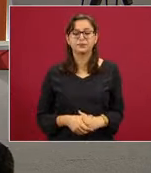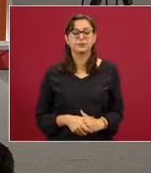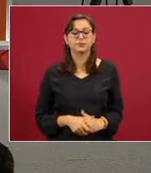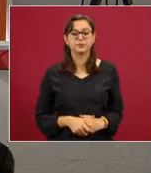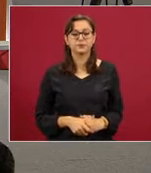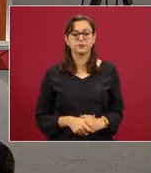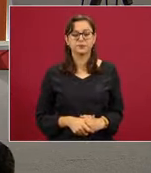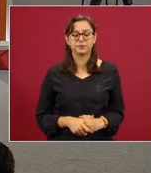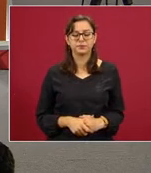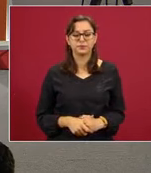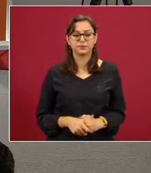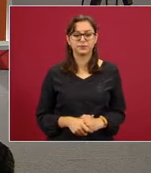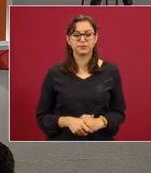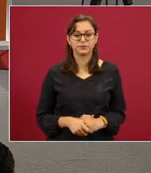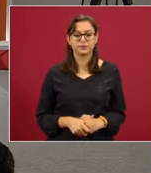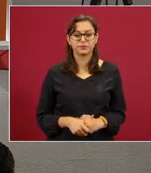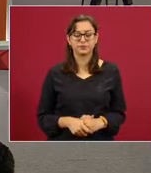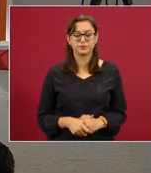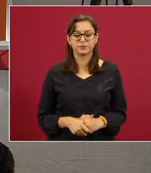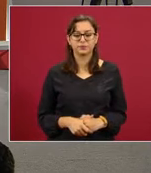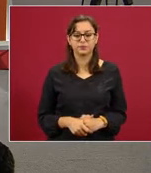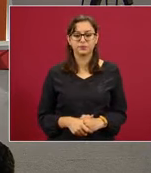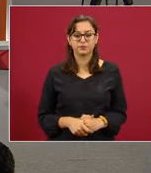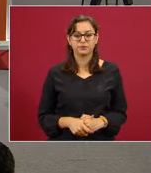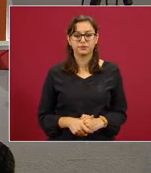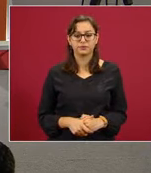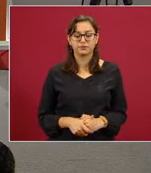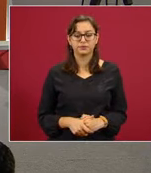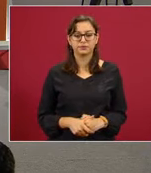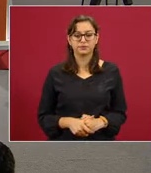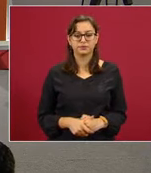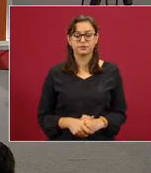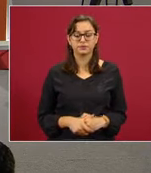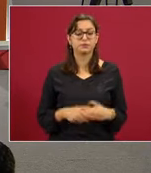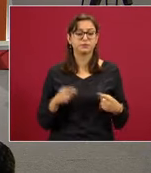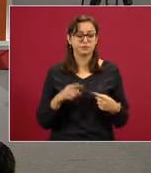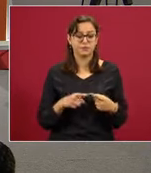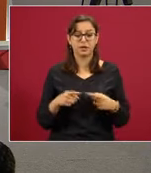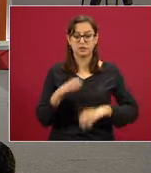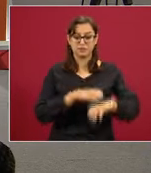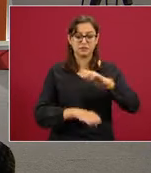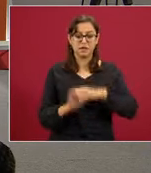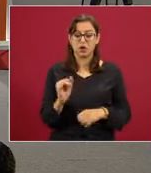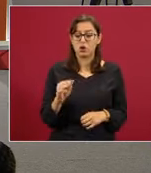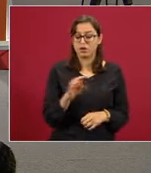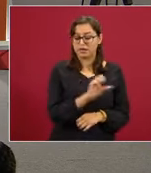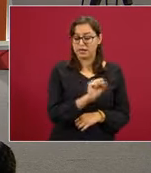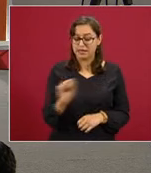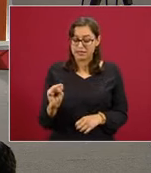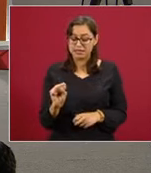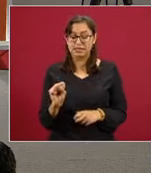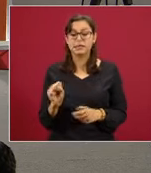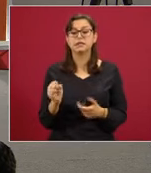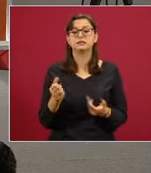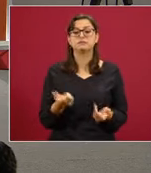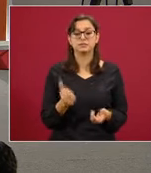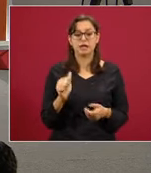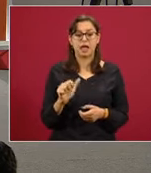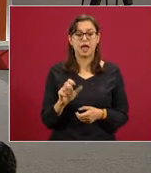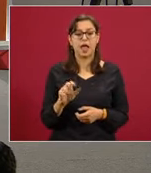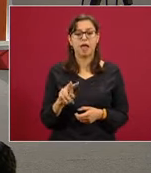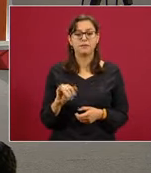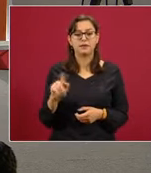por una empresa mexicana en combinación con el Instituto Mexicano de Seguro Social y otras instituciones de vacuna, Avimex.